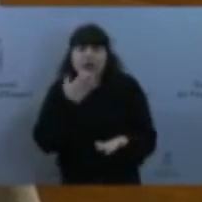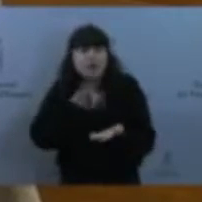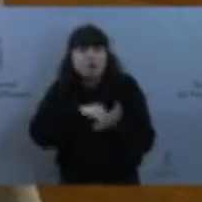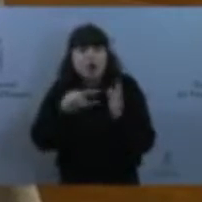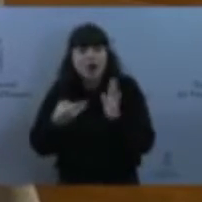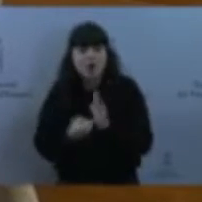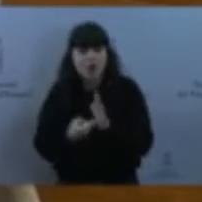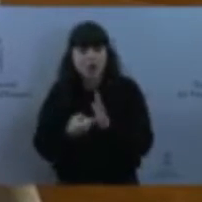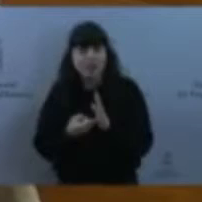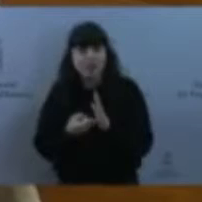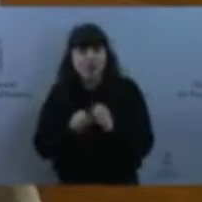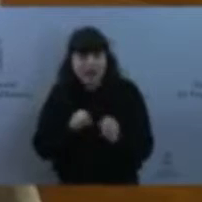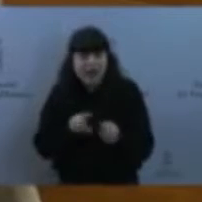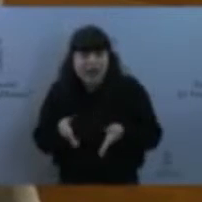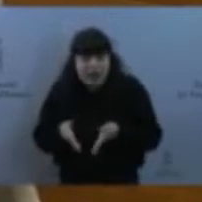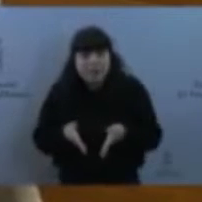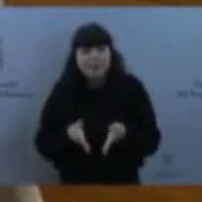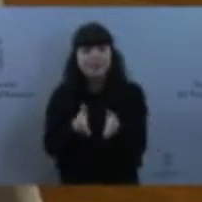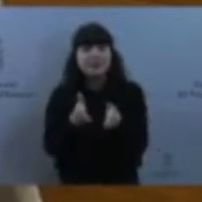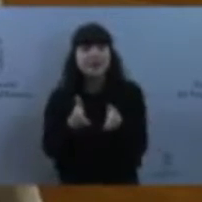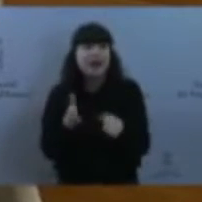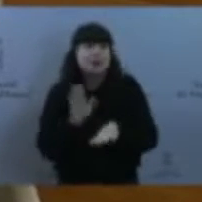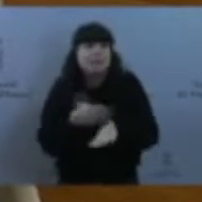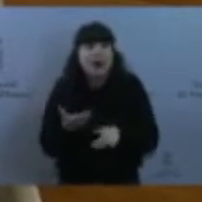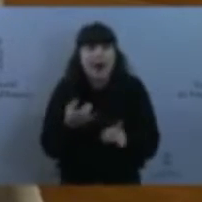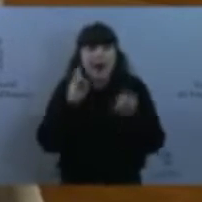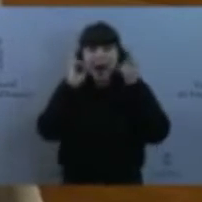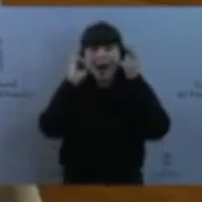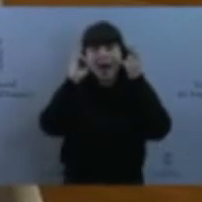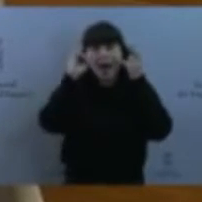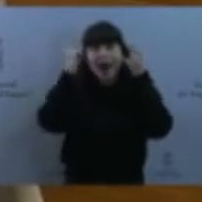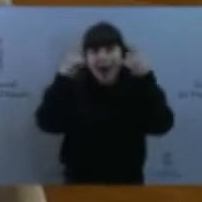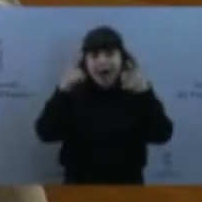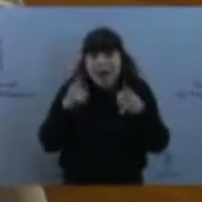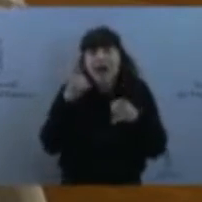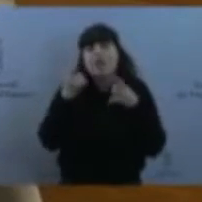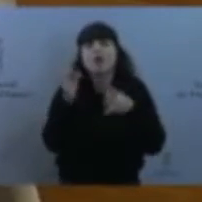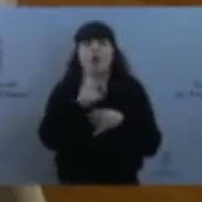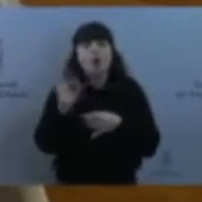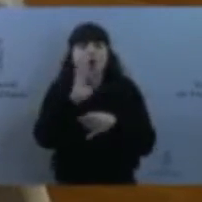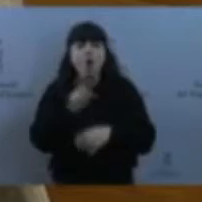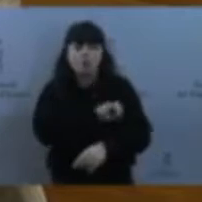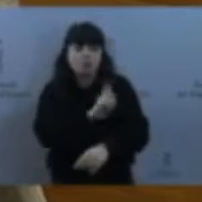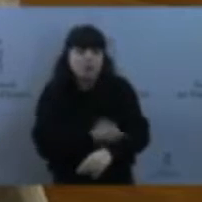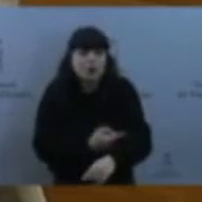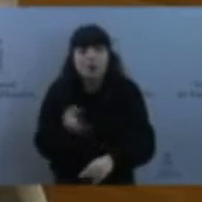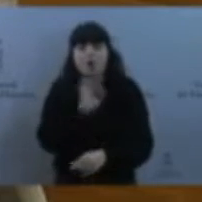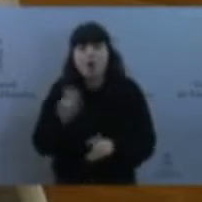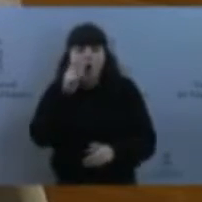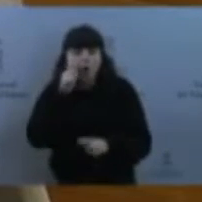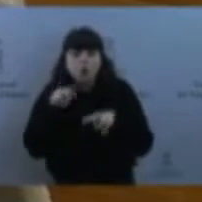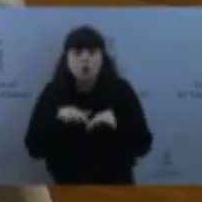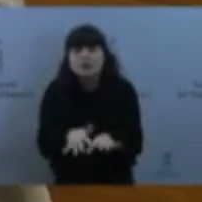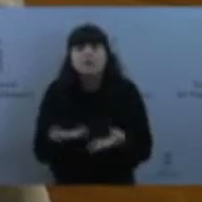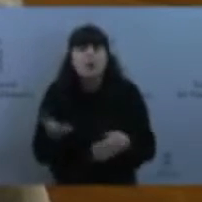acceso a ganadero con un objetivo turístico, quizá deportivo? Y todo esto, ¿en dónde se enmarca? ¿En qué estrategia para el Consejo de ayer